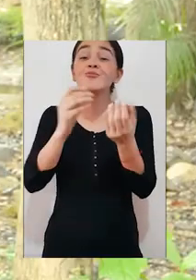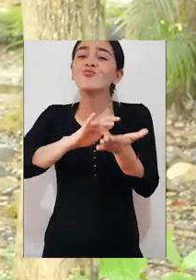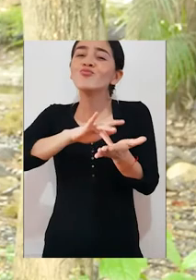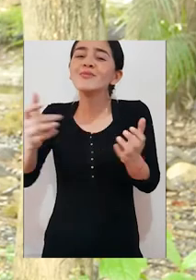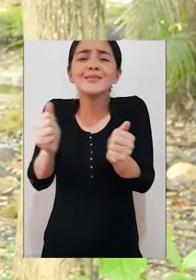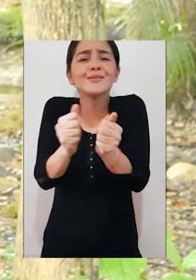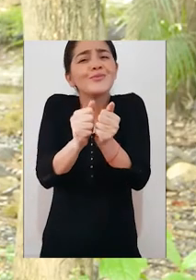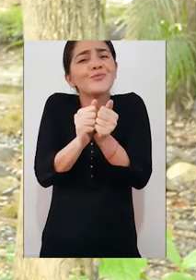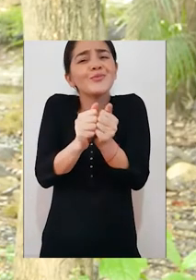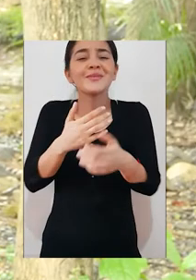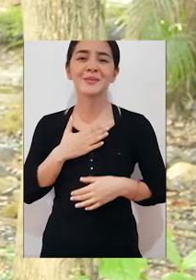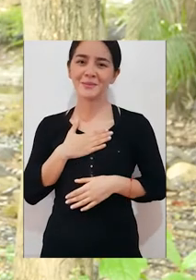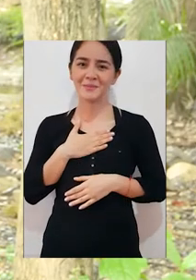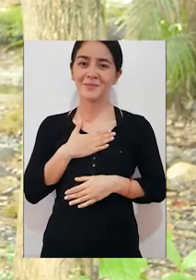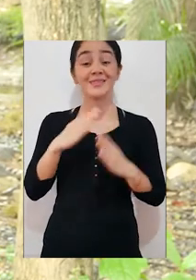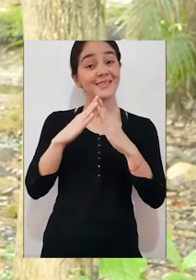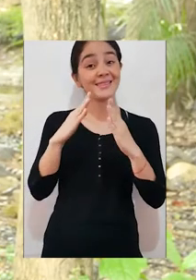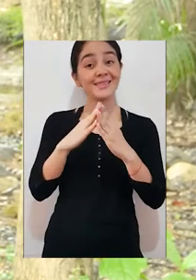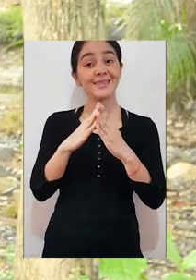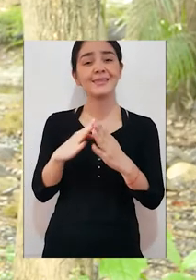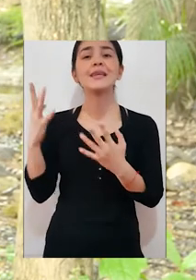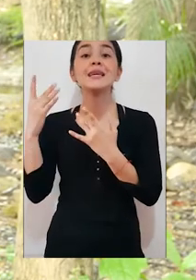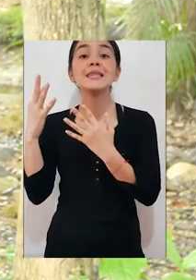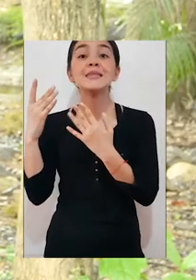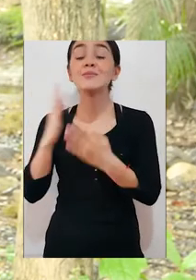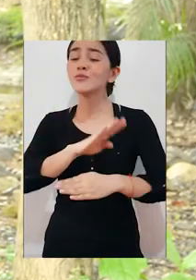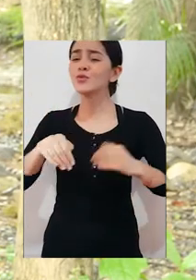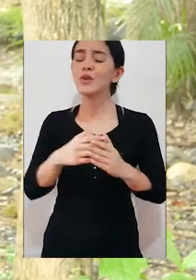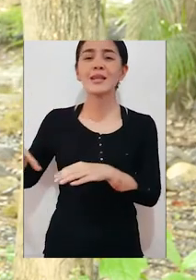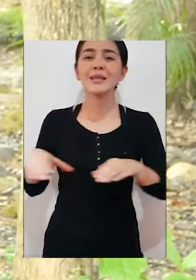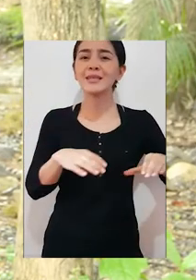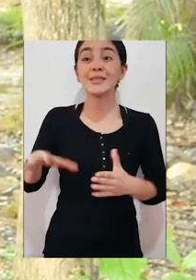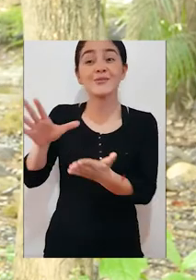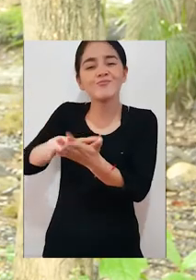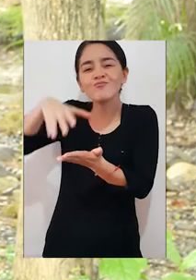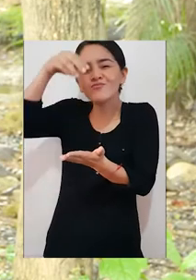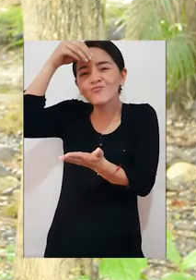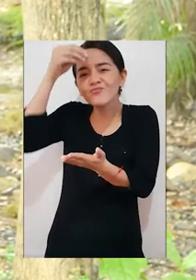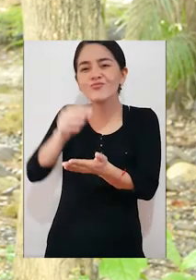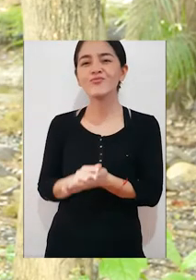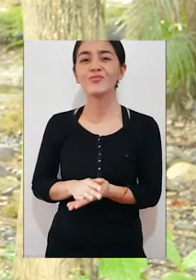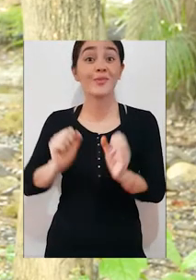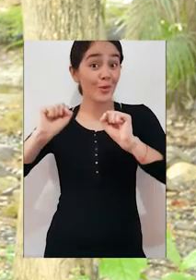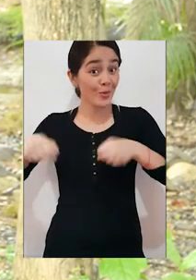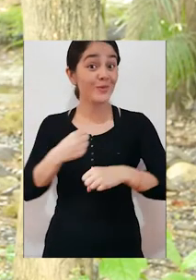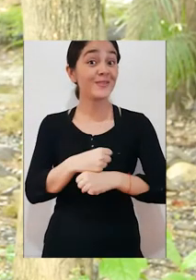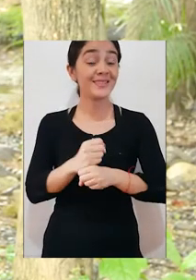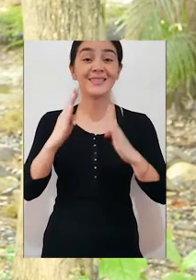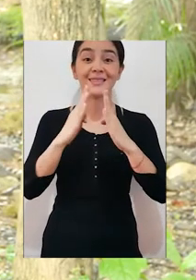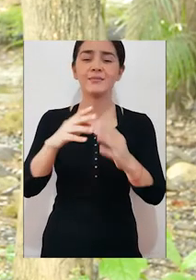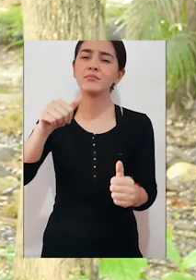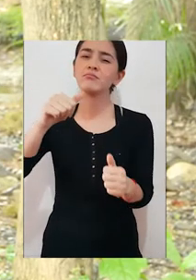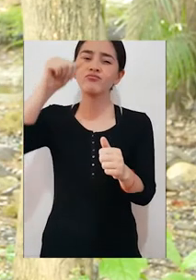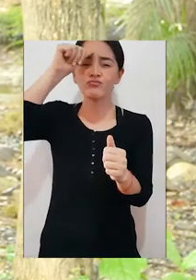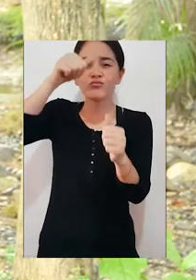Gracias a todos por haberme acompañado en este taller huerto en casa. Espero que todas las actividades hayan sido de bastante provecho y que las puedan realizar en su